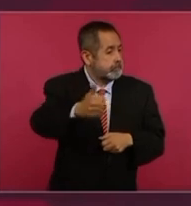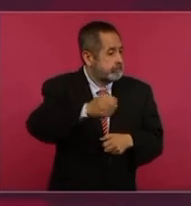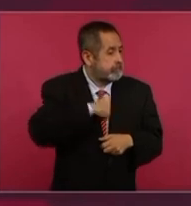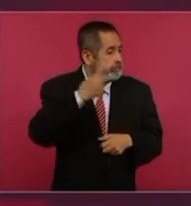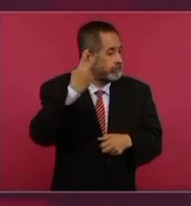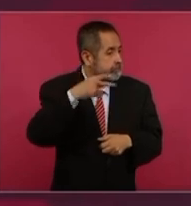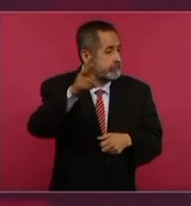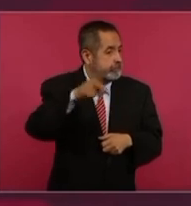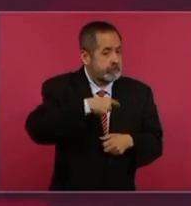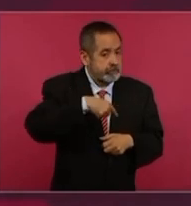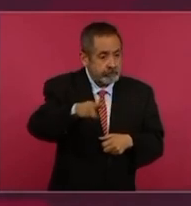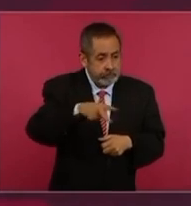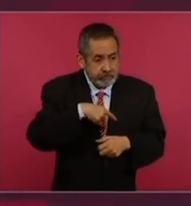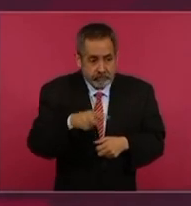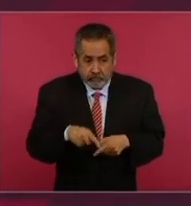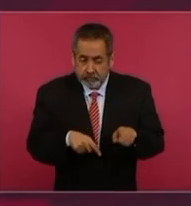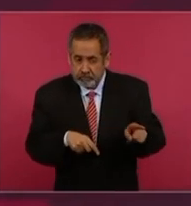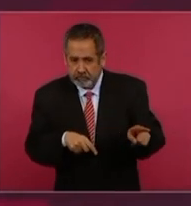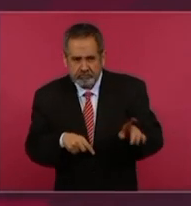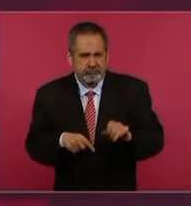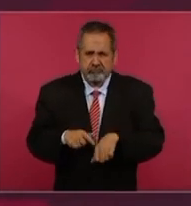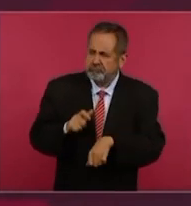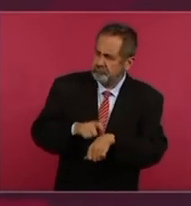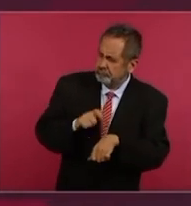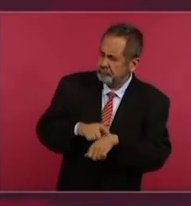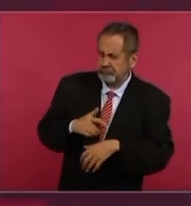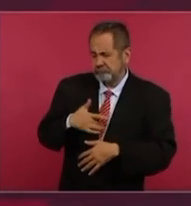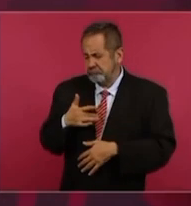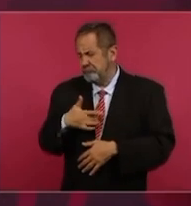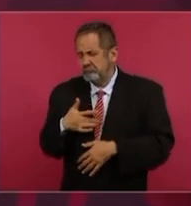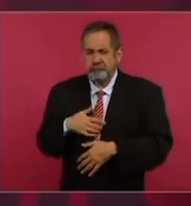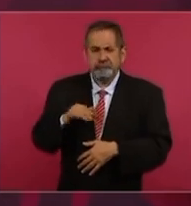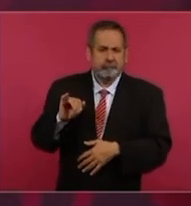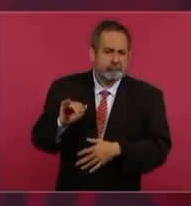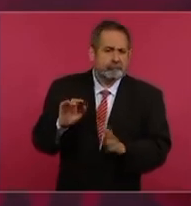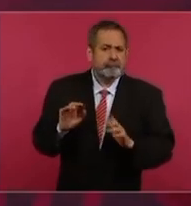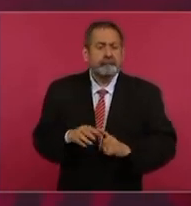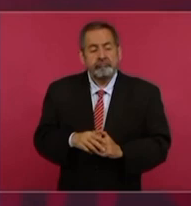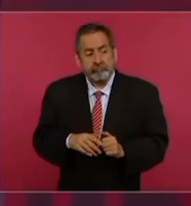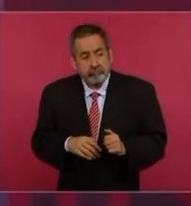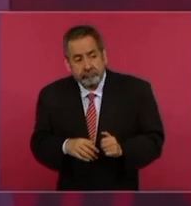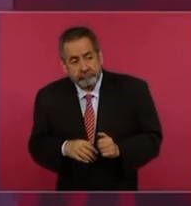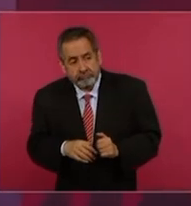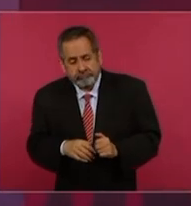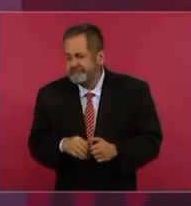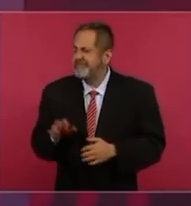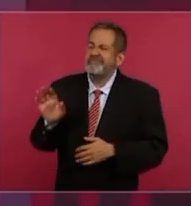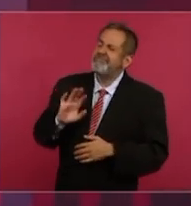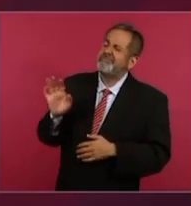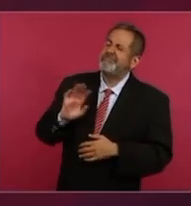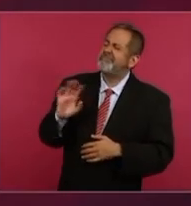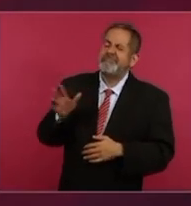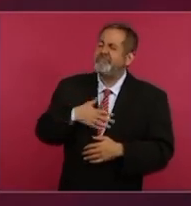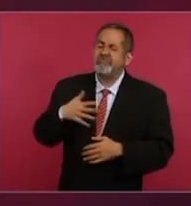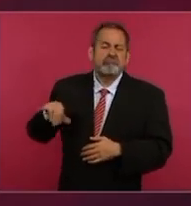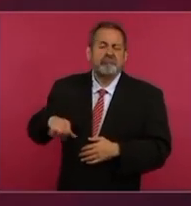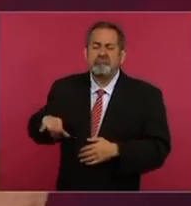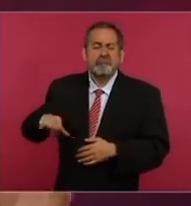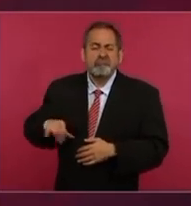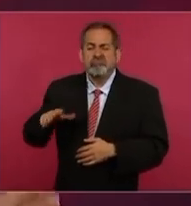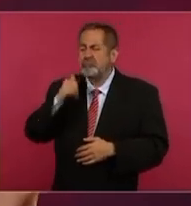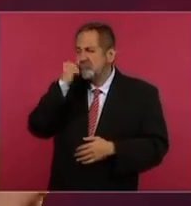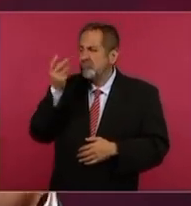ellos deciden que no van a